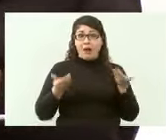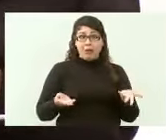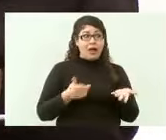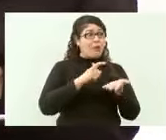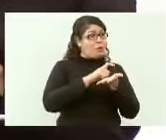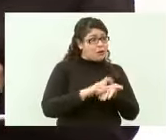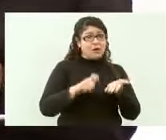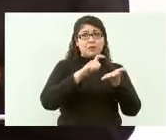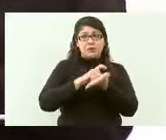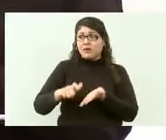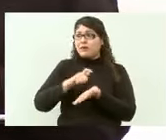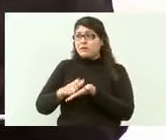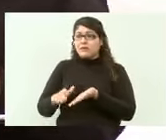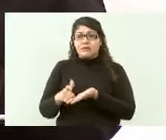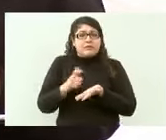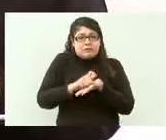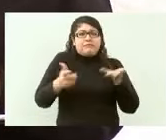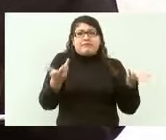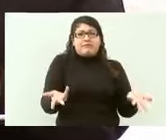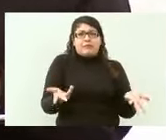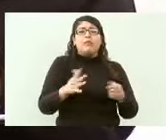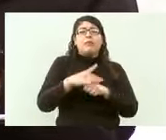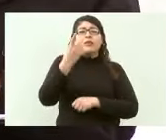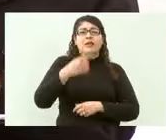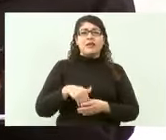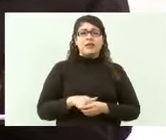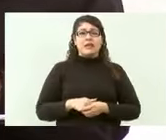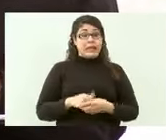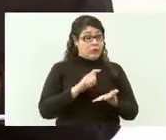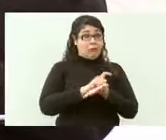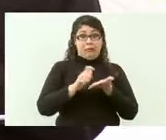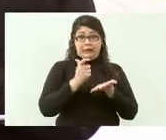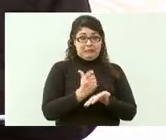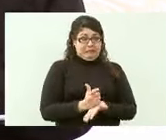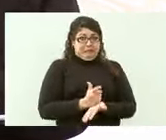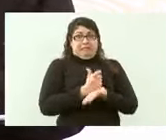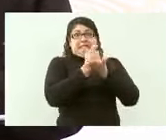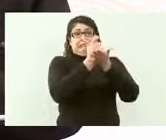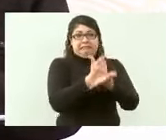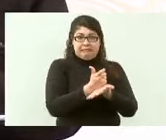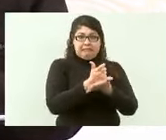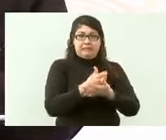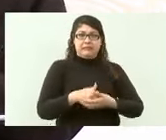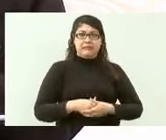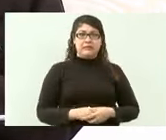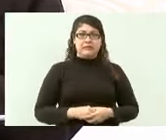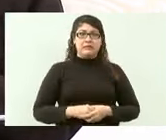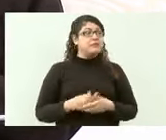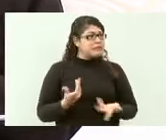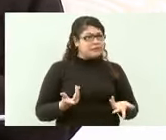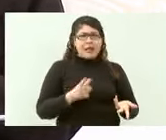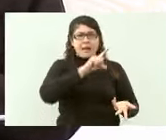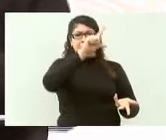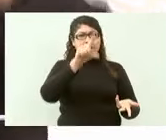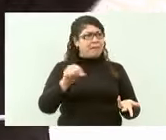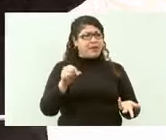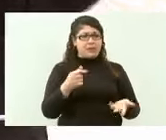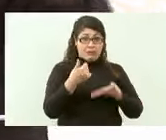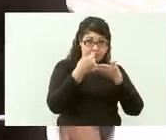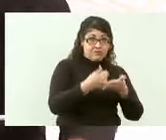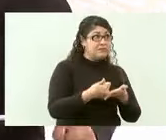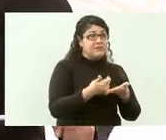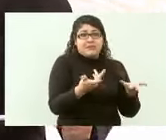a empresas particulares nacionales y extranjeras y